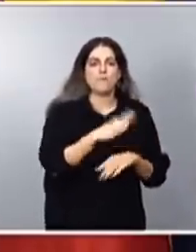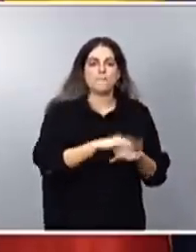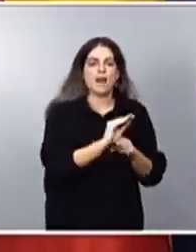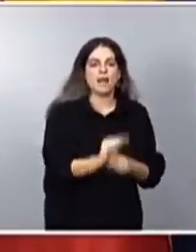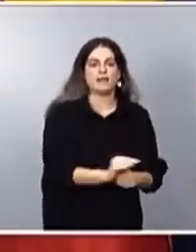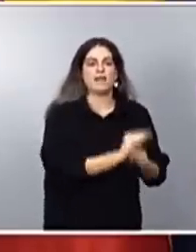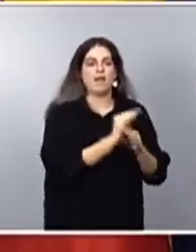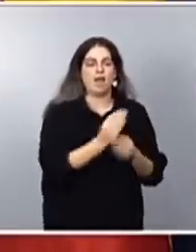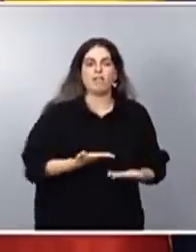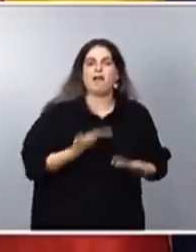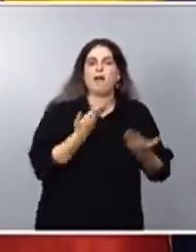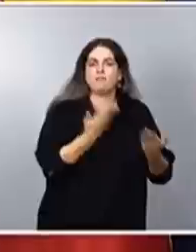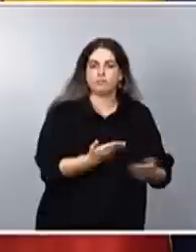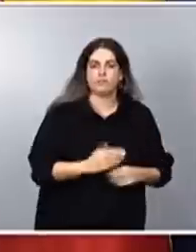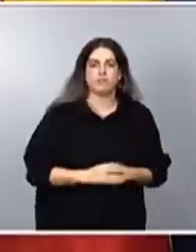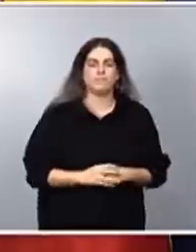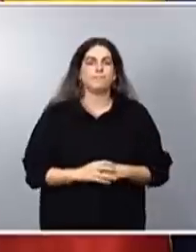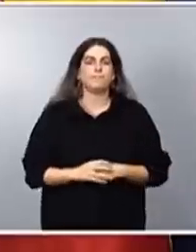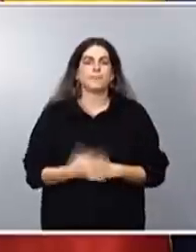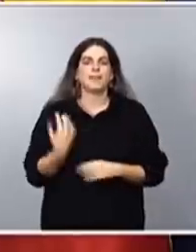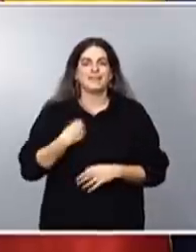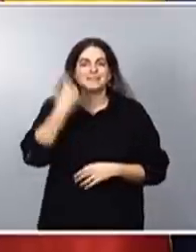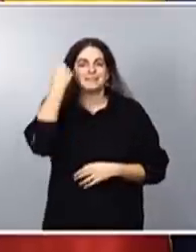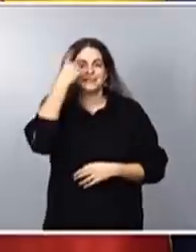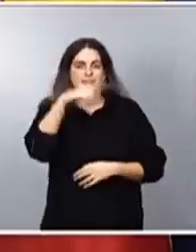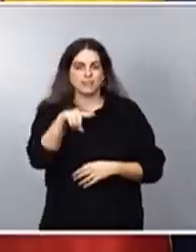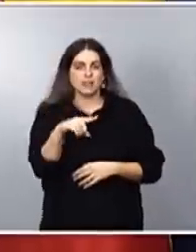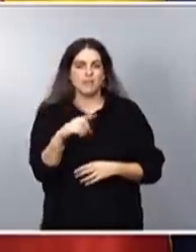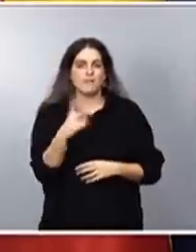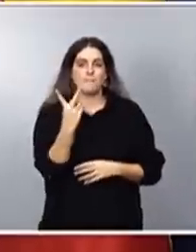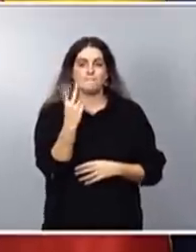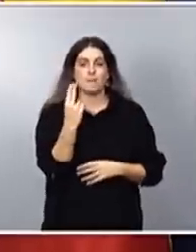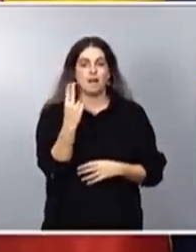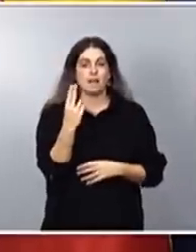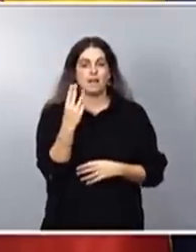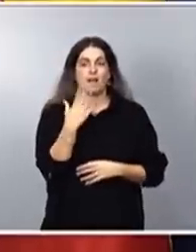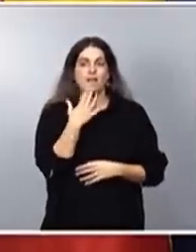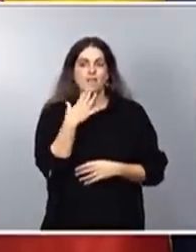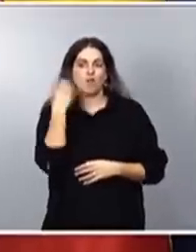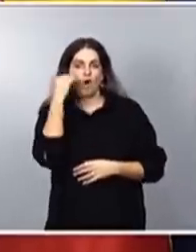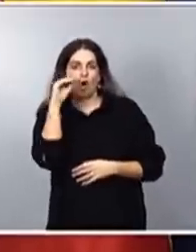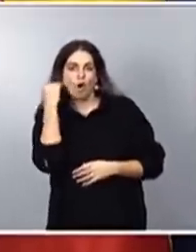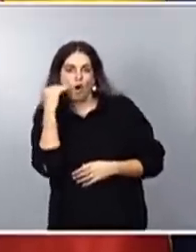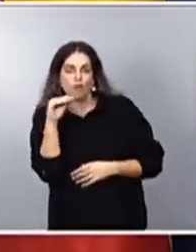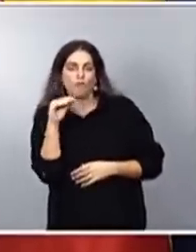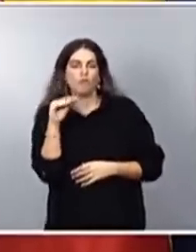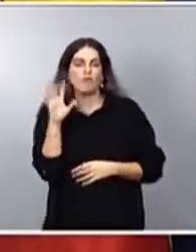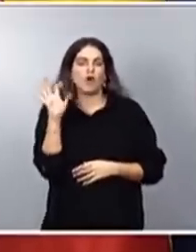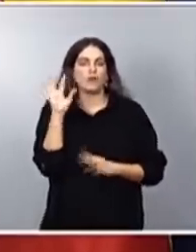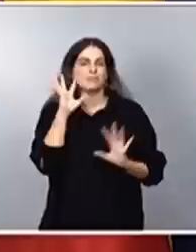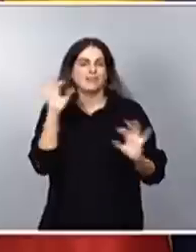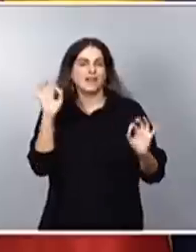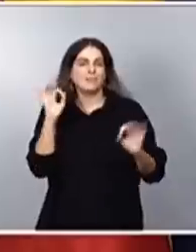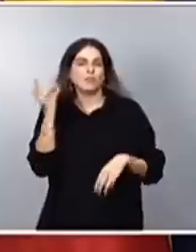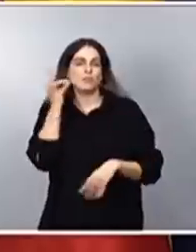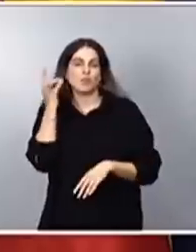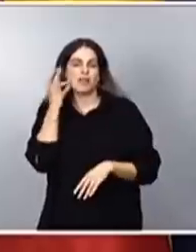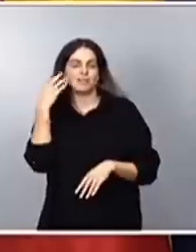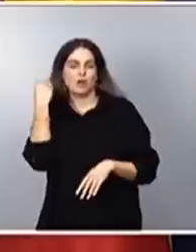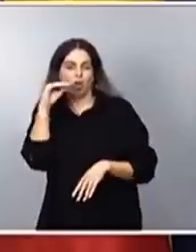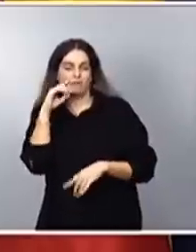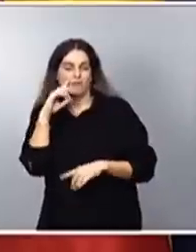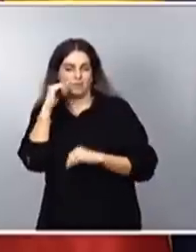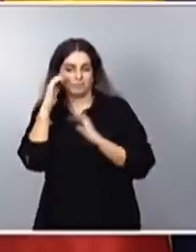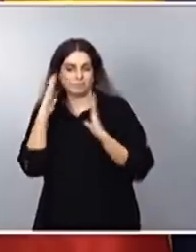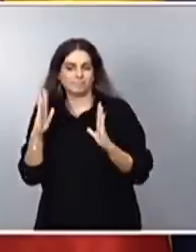ustedes que las parejas jóvenes, la gente joven y especialmente las mujeres jóvenes, se suele decir